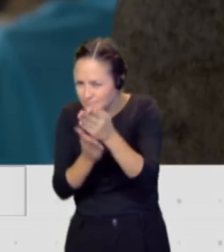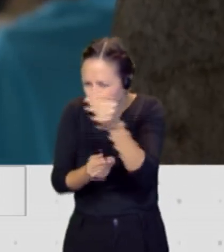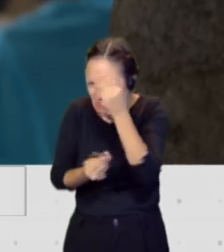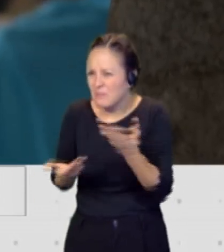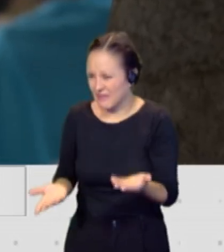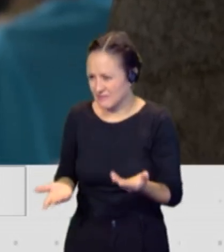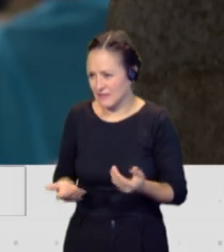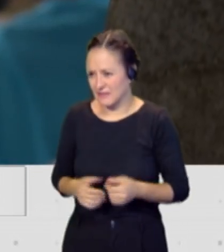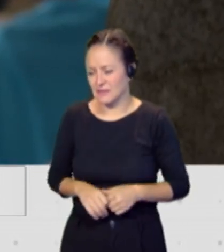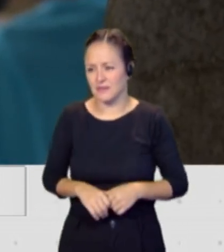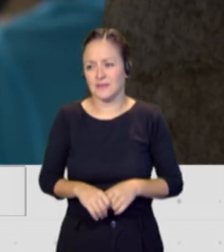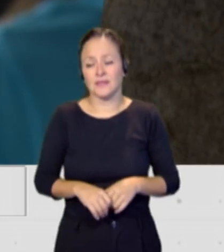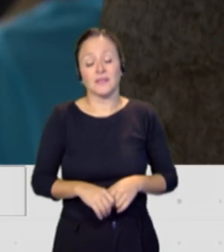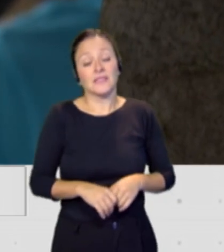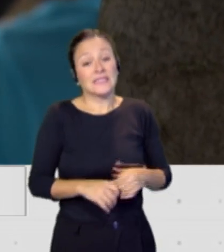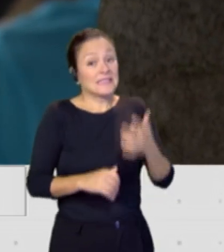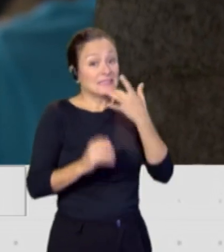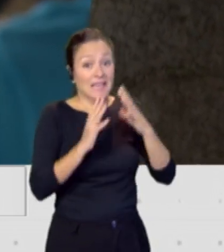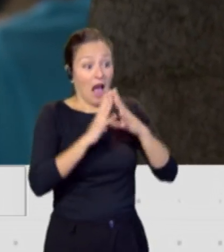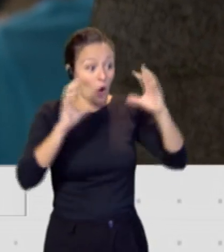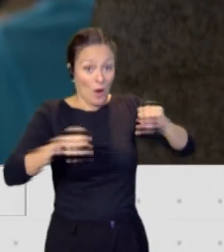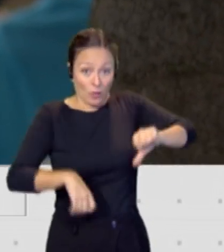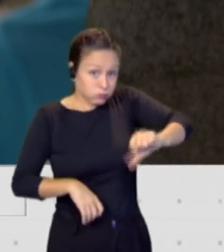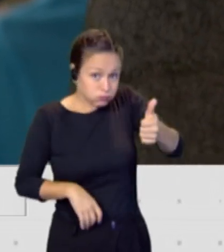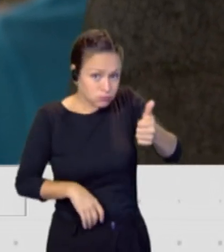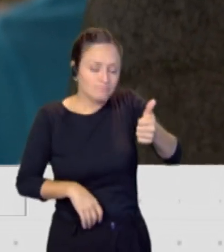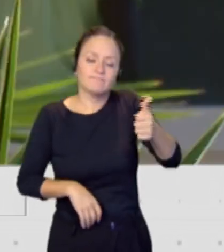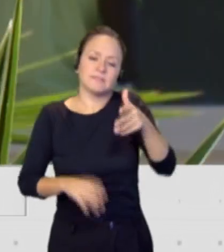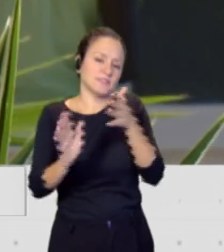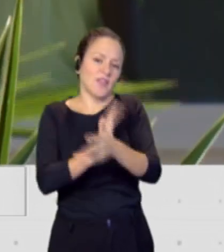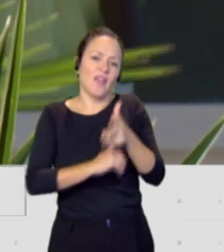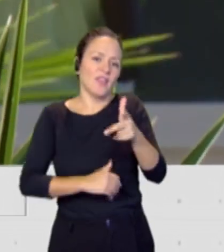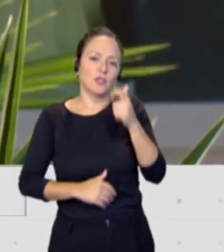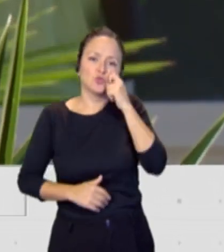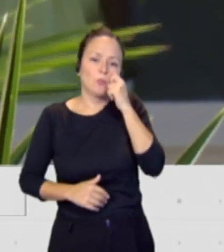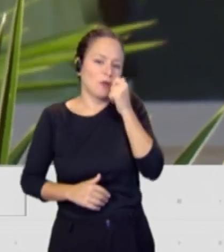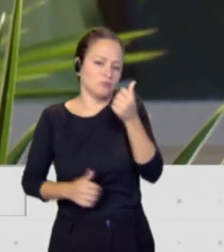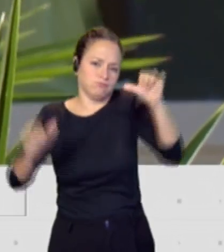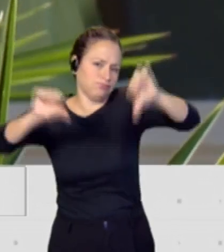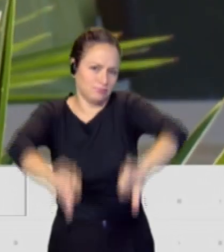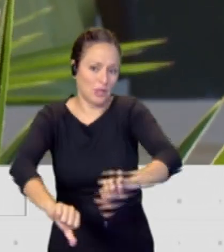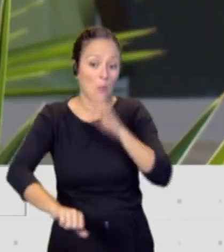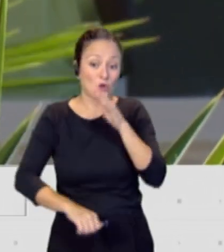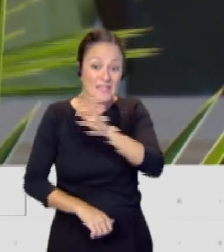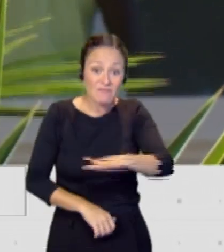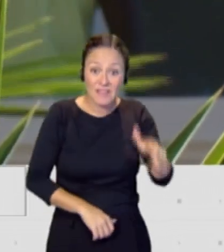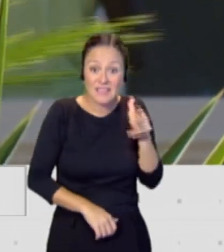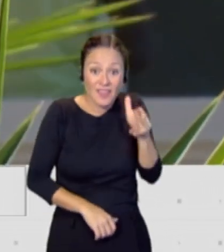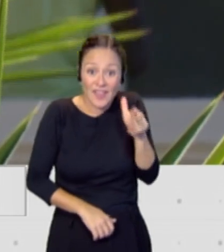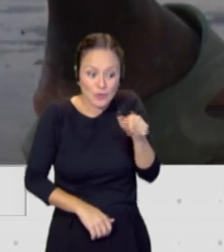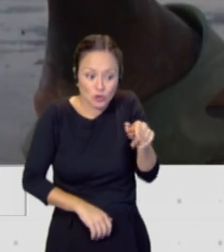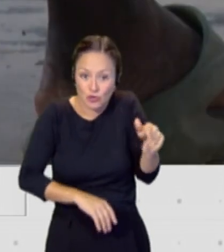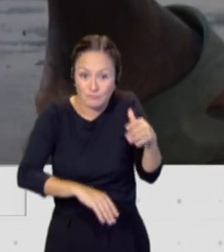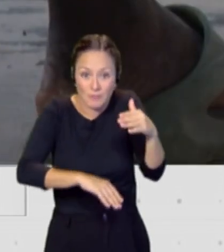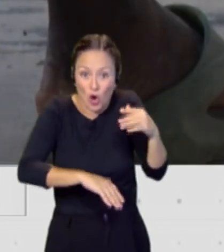Bueno, si el acuerdo no llega es un fracaso de los derechos humanos, porque los derechos de la infancia están en la base de